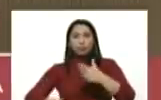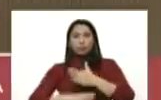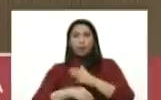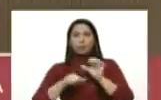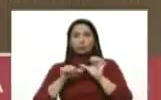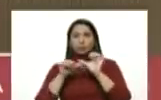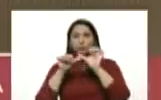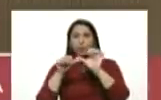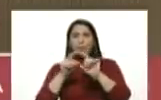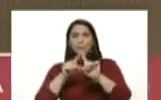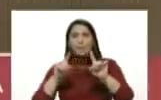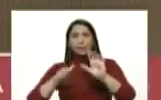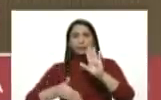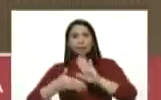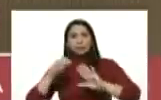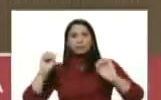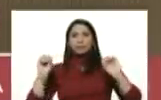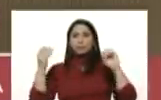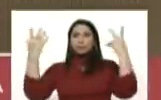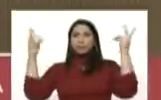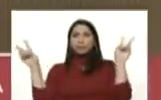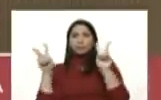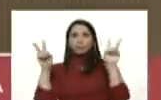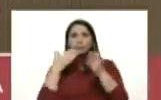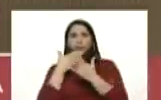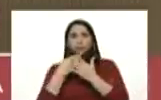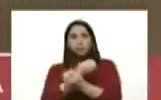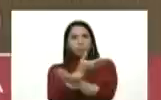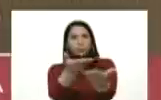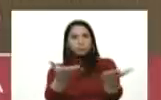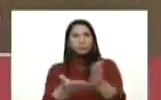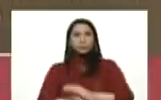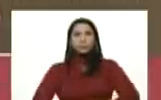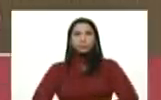para salir victoriosos muchísimas gracias